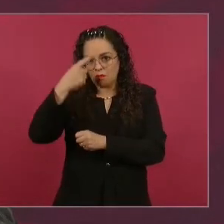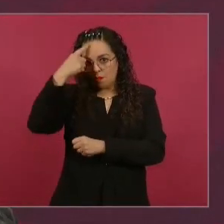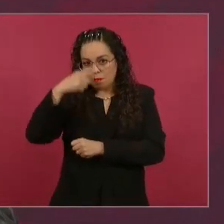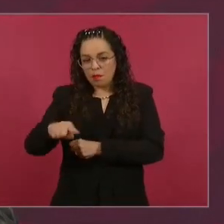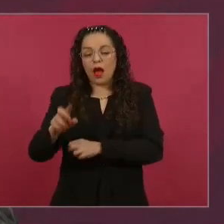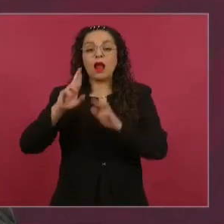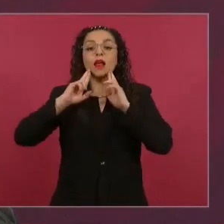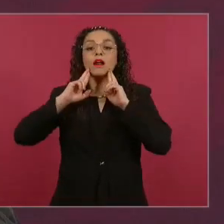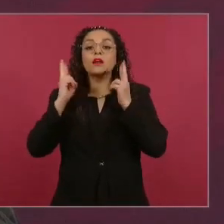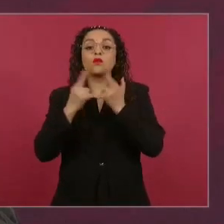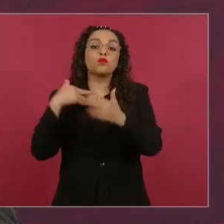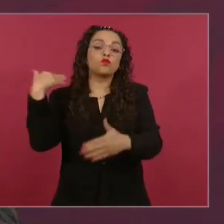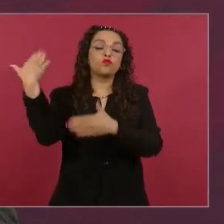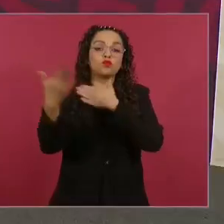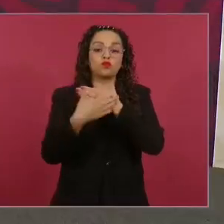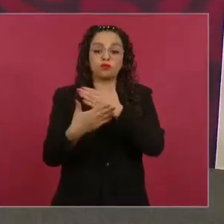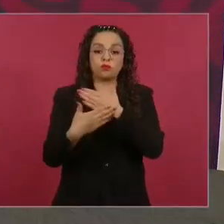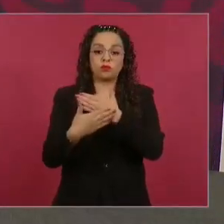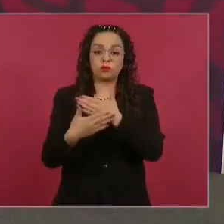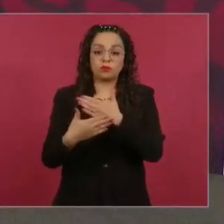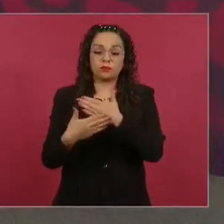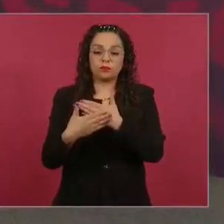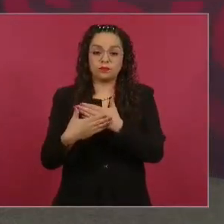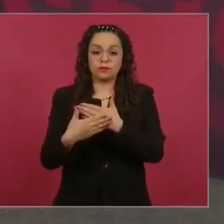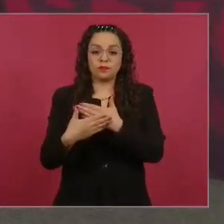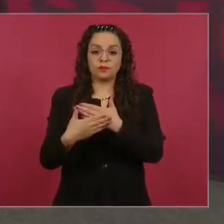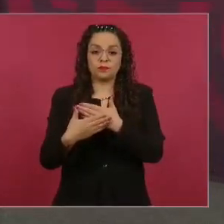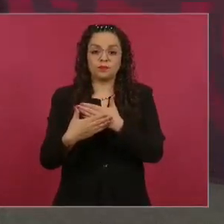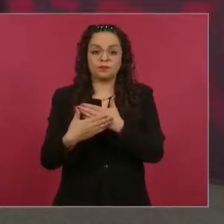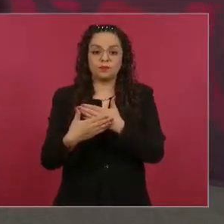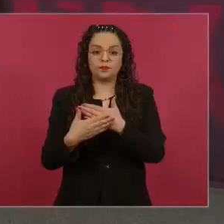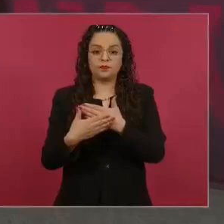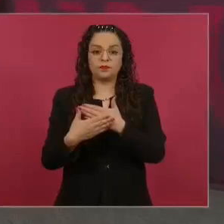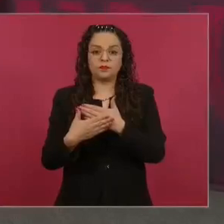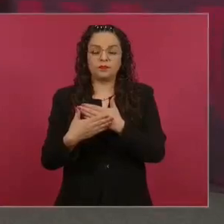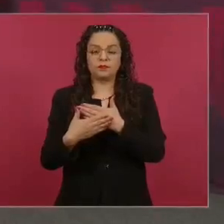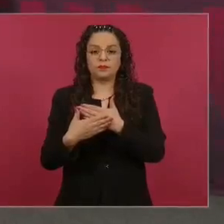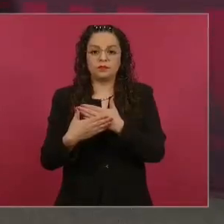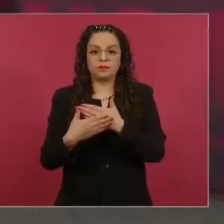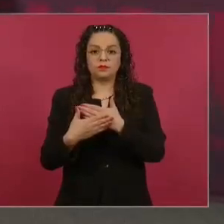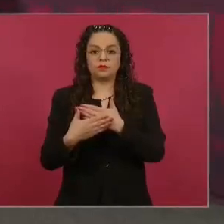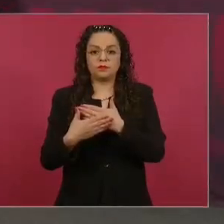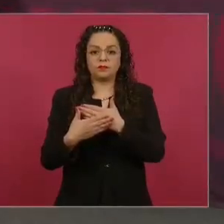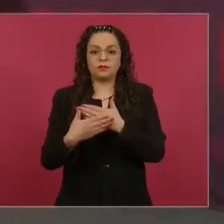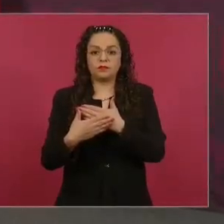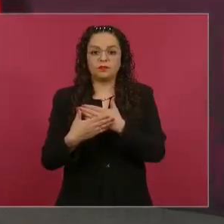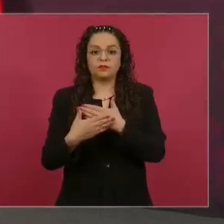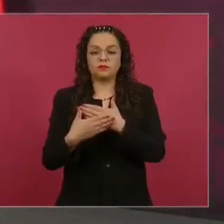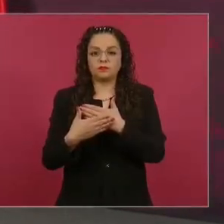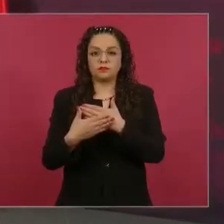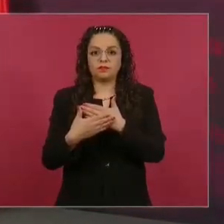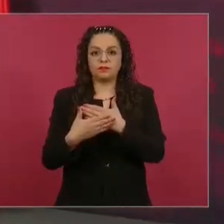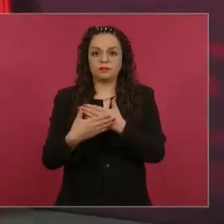vecinos, pueblos hermanos